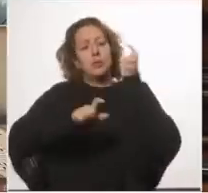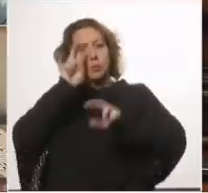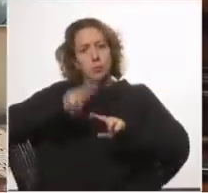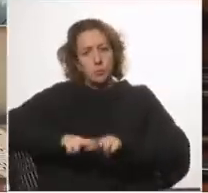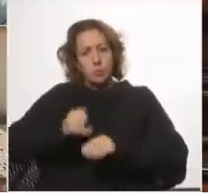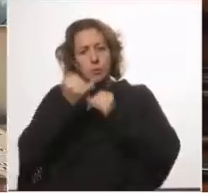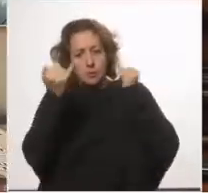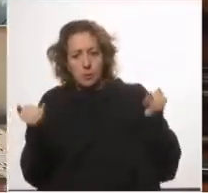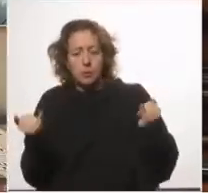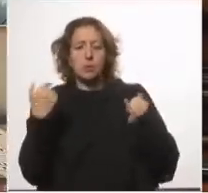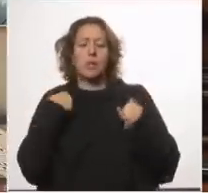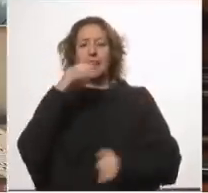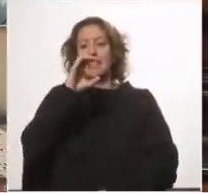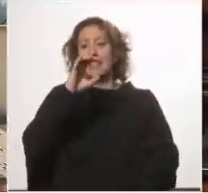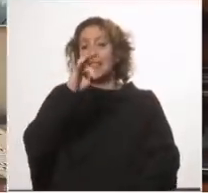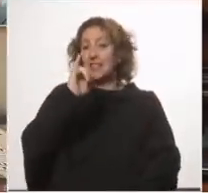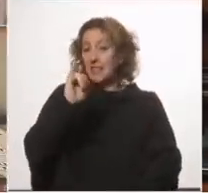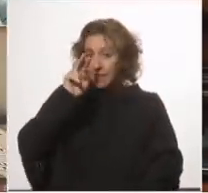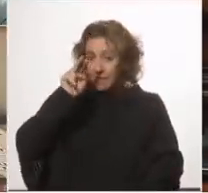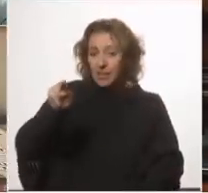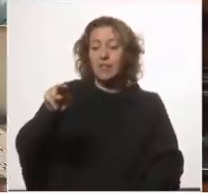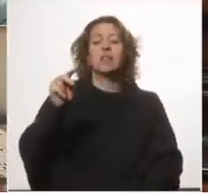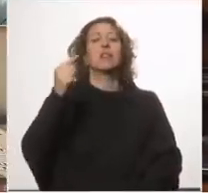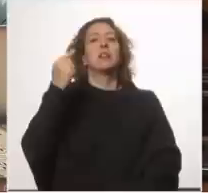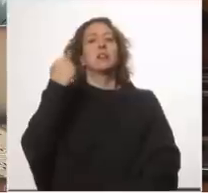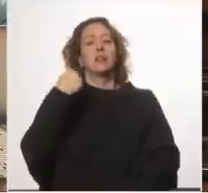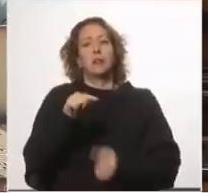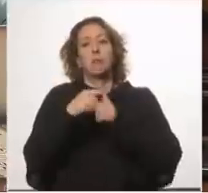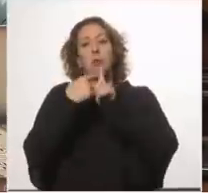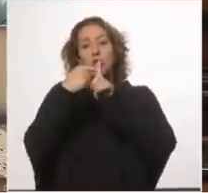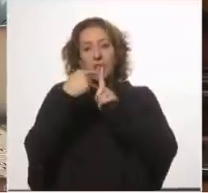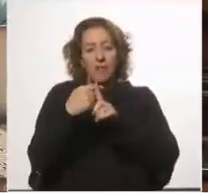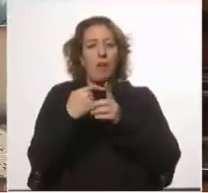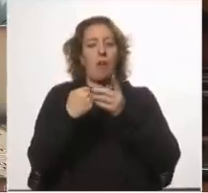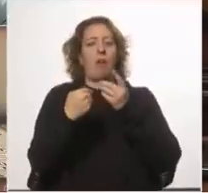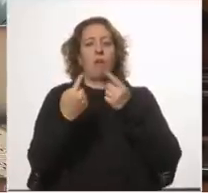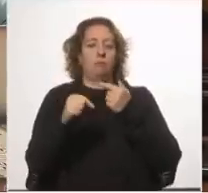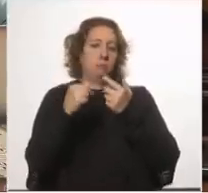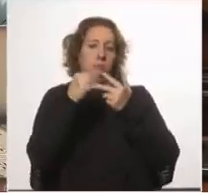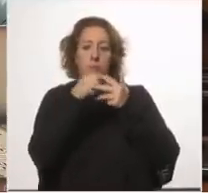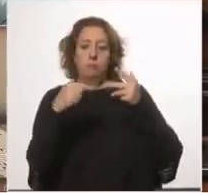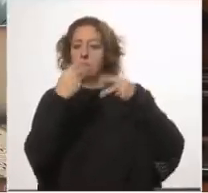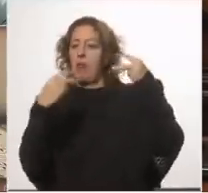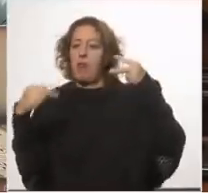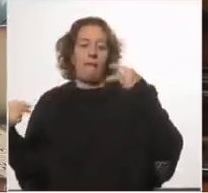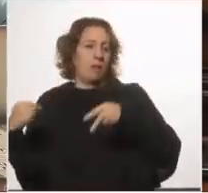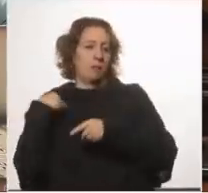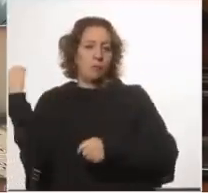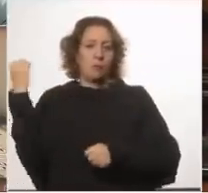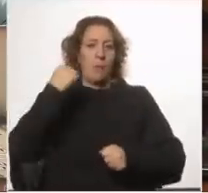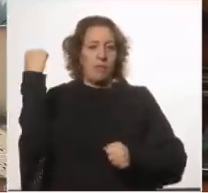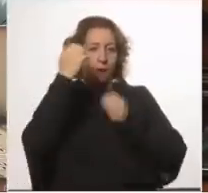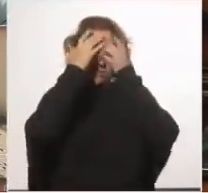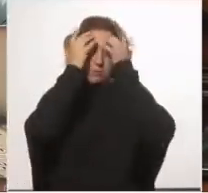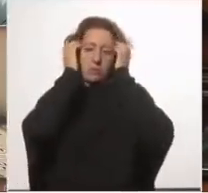de CTI y de positividad. Los cinco datos que la Organización Mundial de la Salud define como las variables centrales para